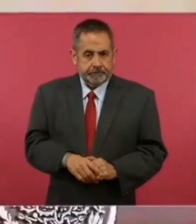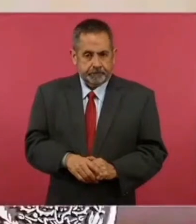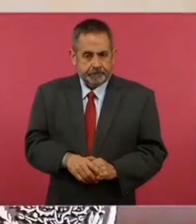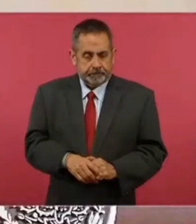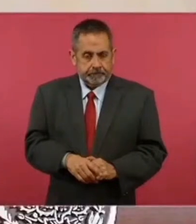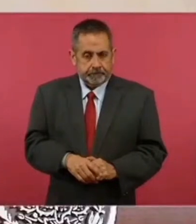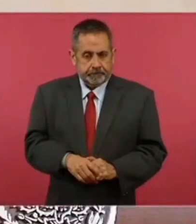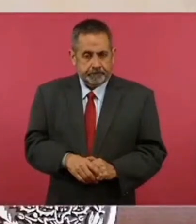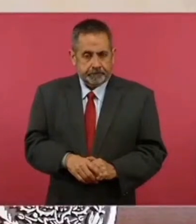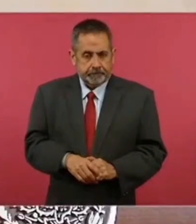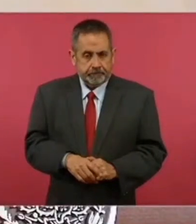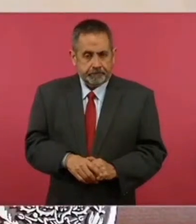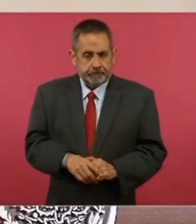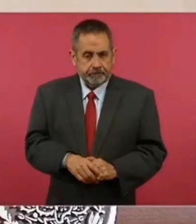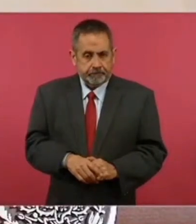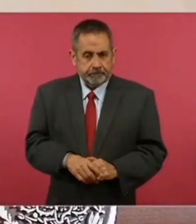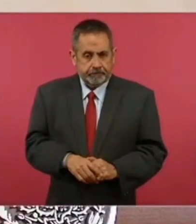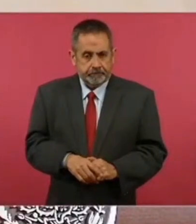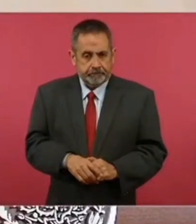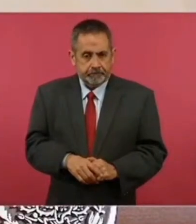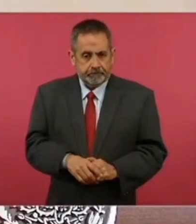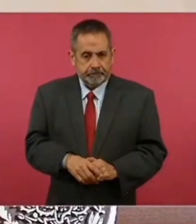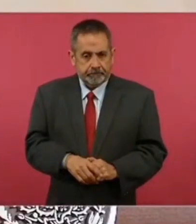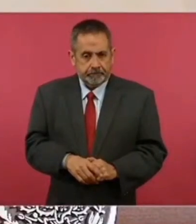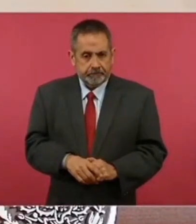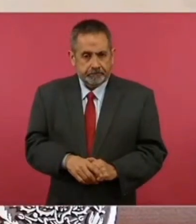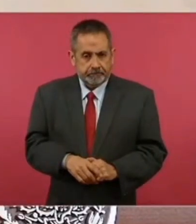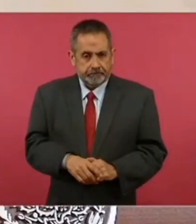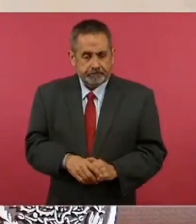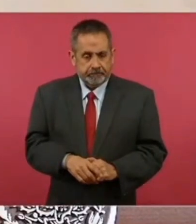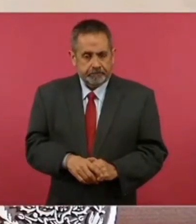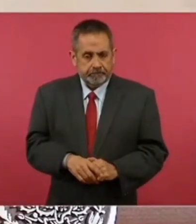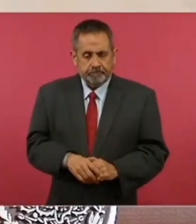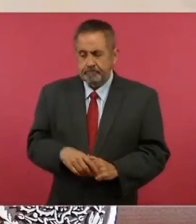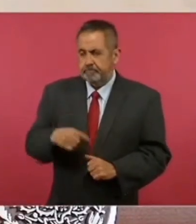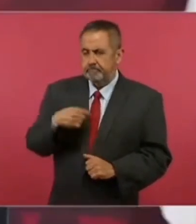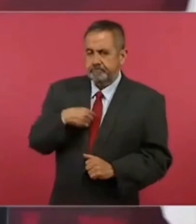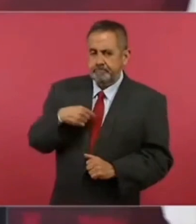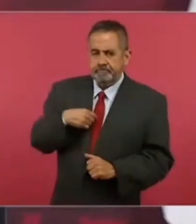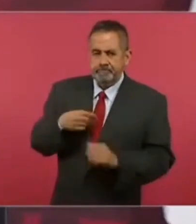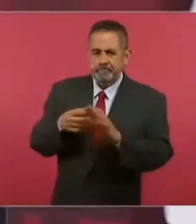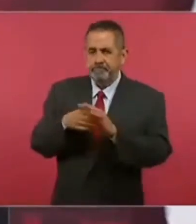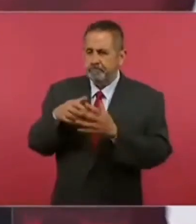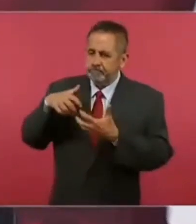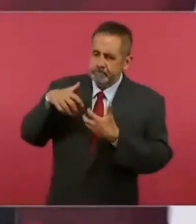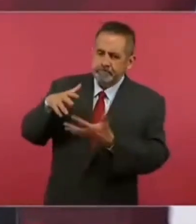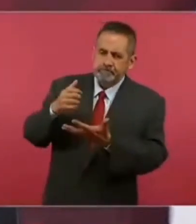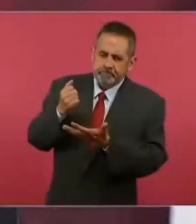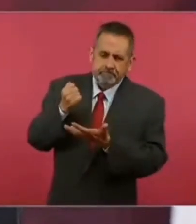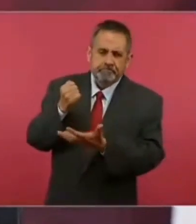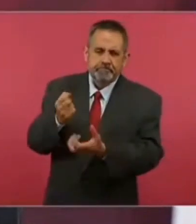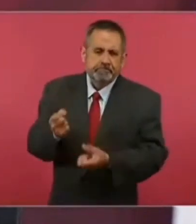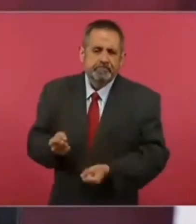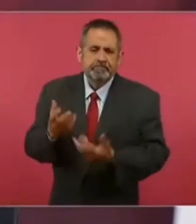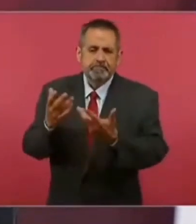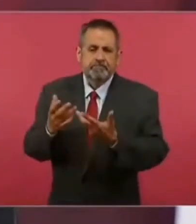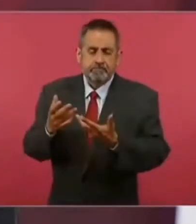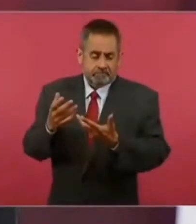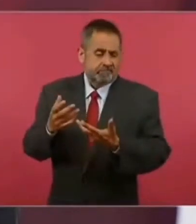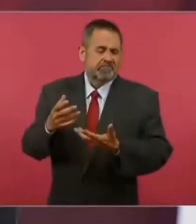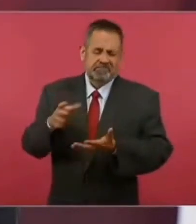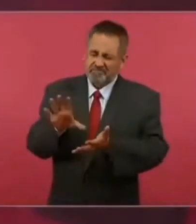a especificar sobre el presupuesto que